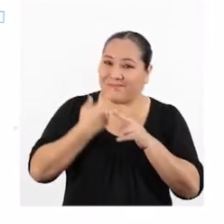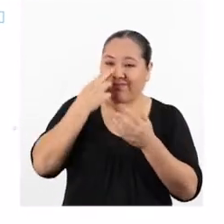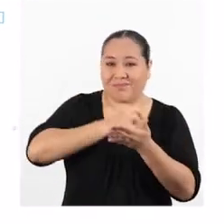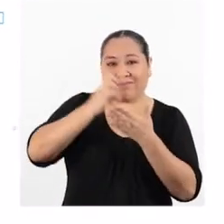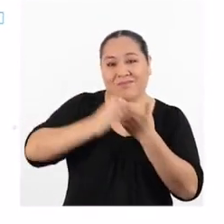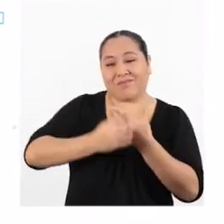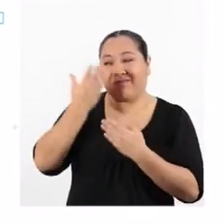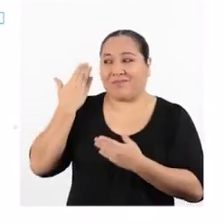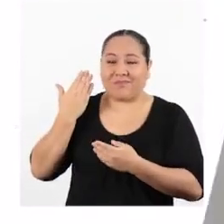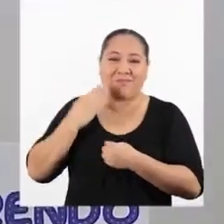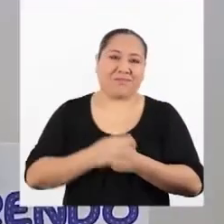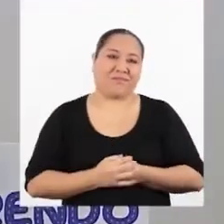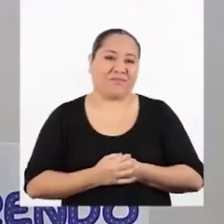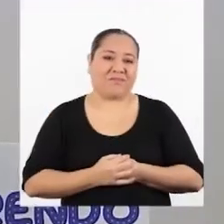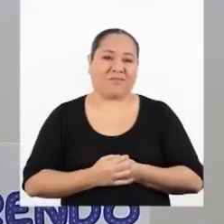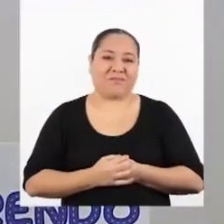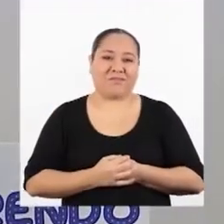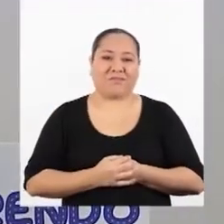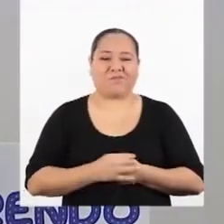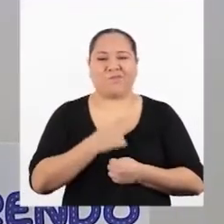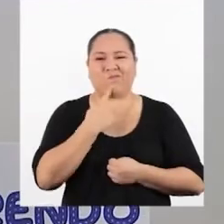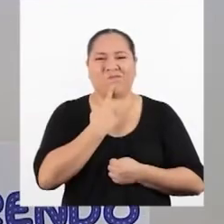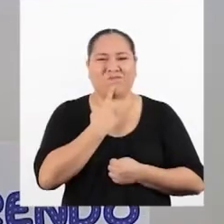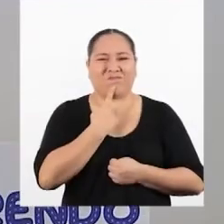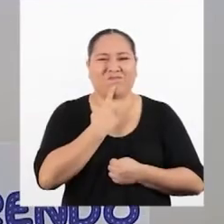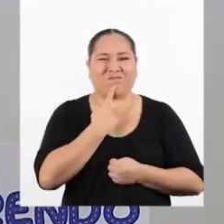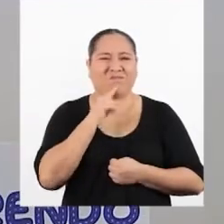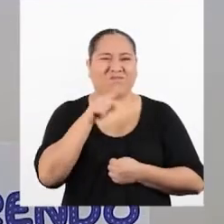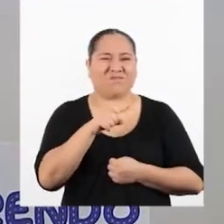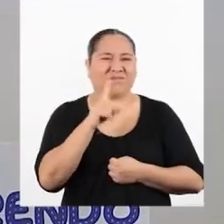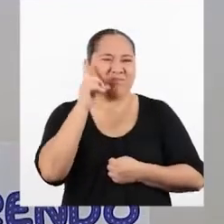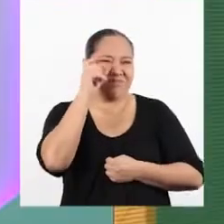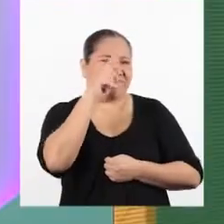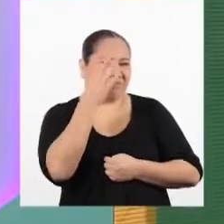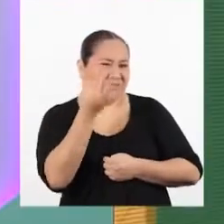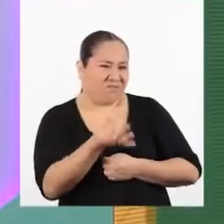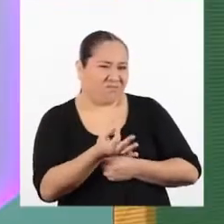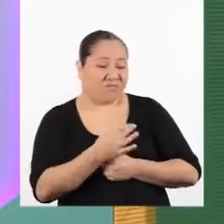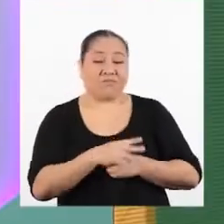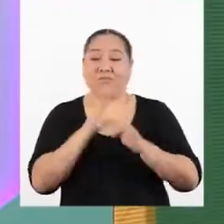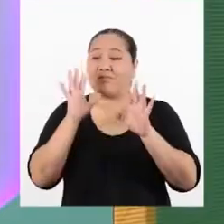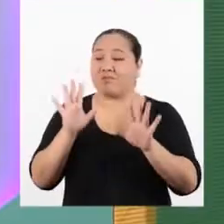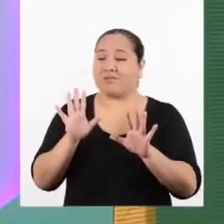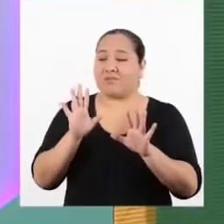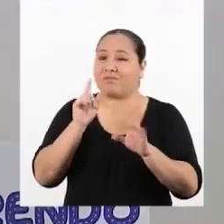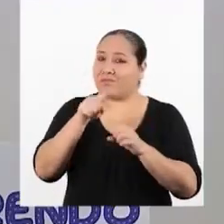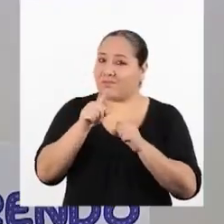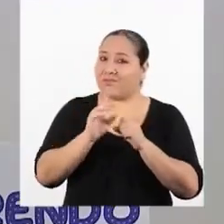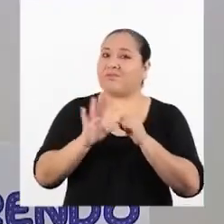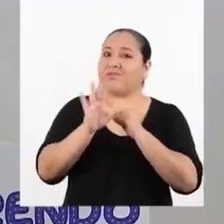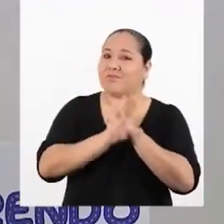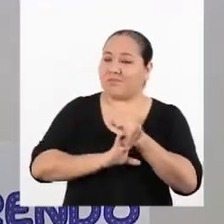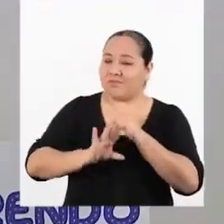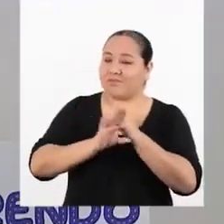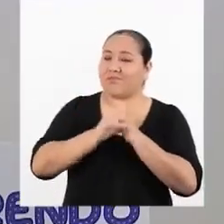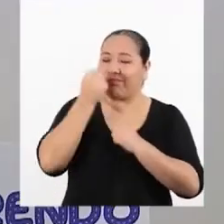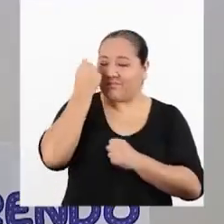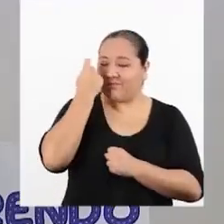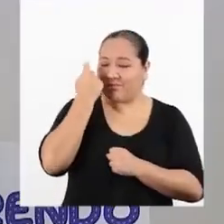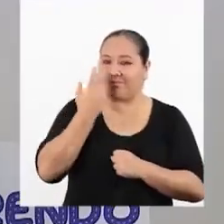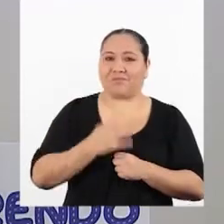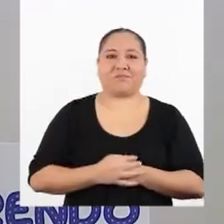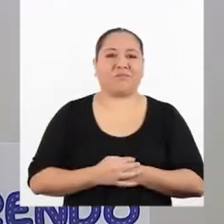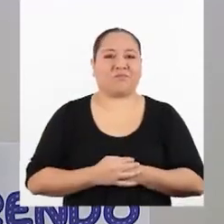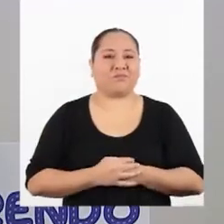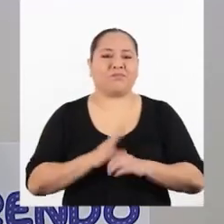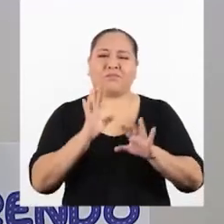un programa anterior. Un poco denso, ¿no? Pero comprensible. ¿Qué tal